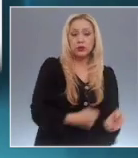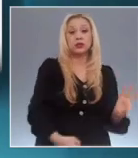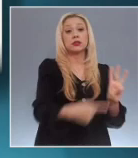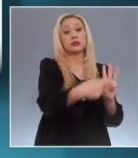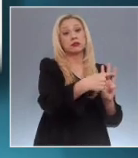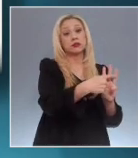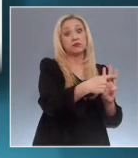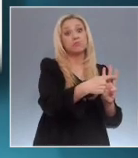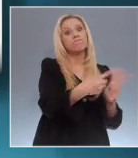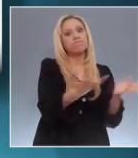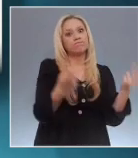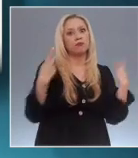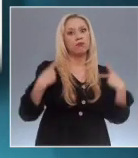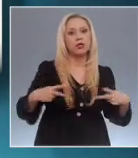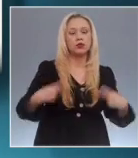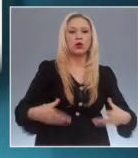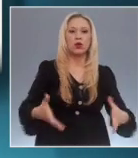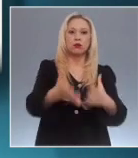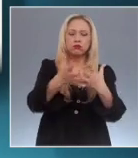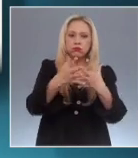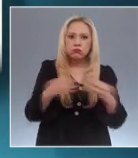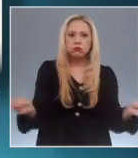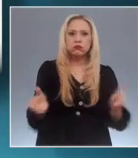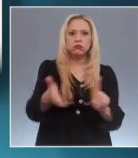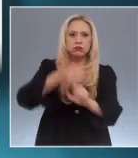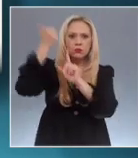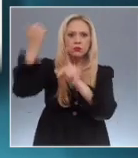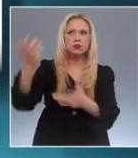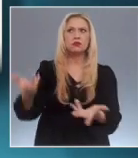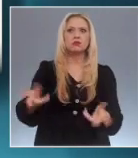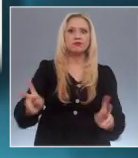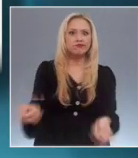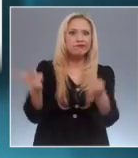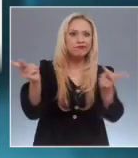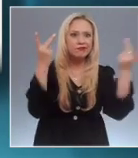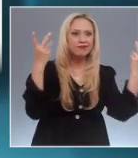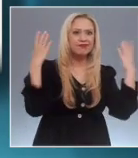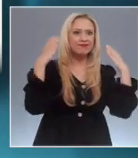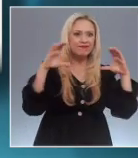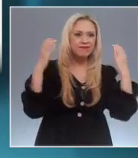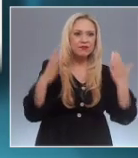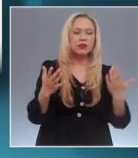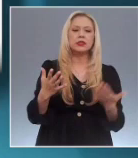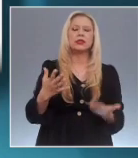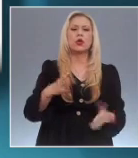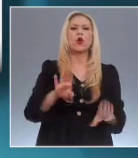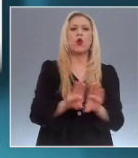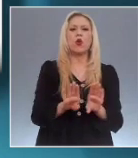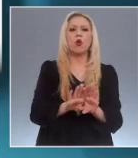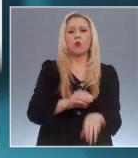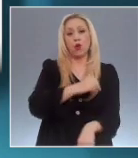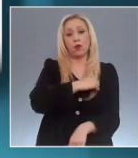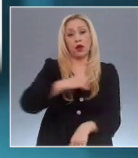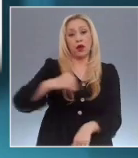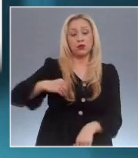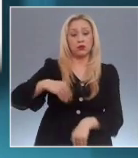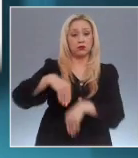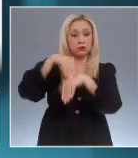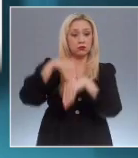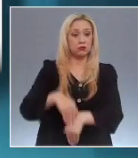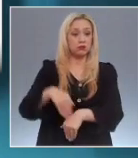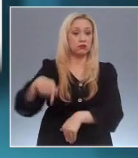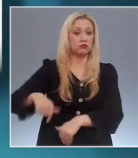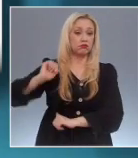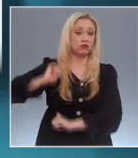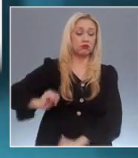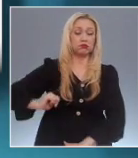principio se identifican las obligaciones que tiene que cumplir el Poder Judicial, las homologan e identifican los tratados y normas que